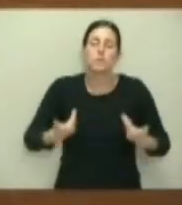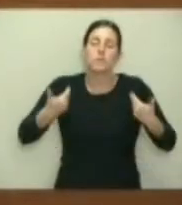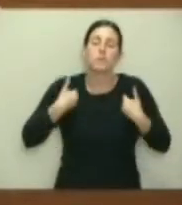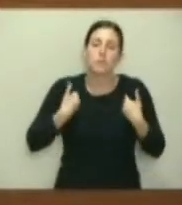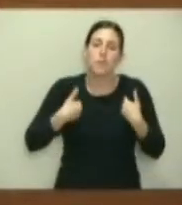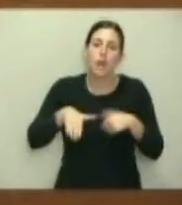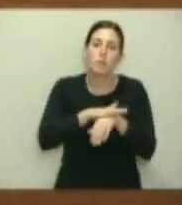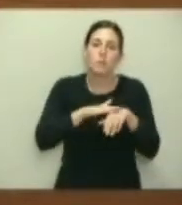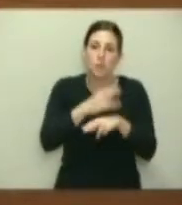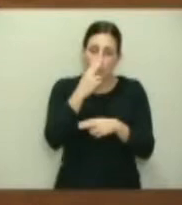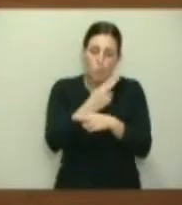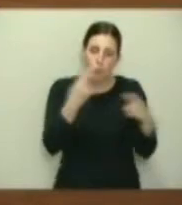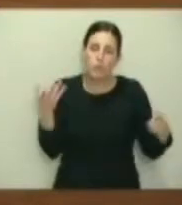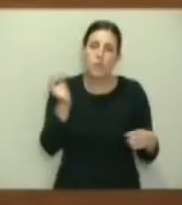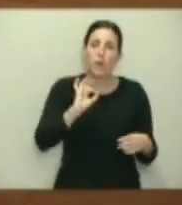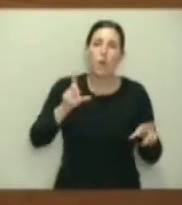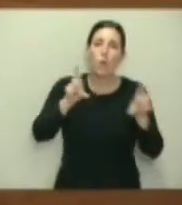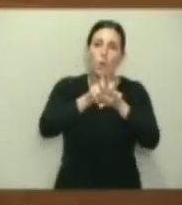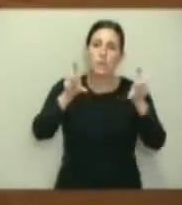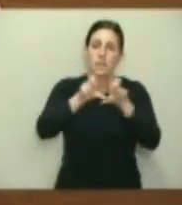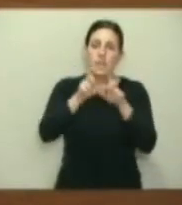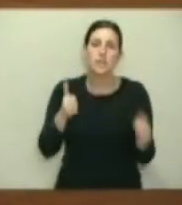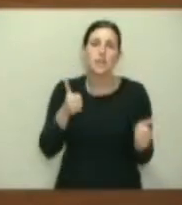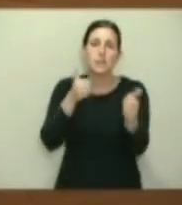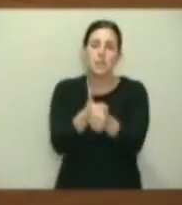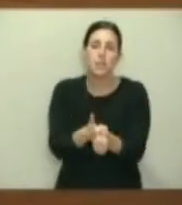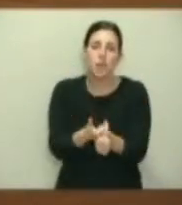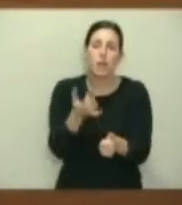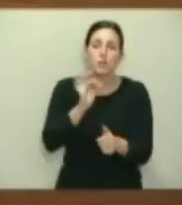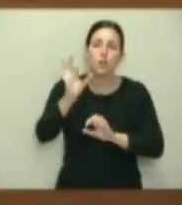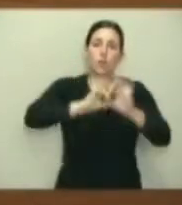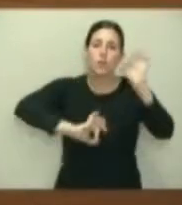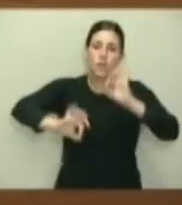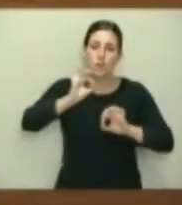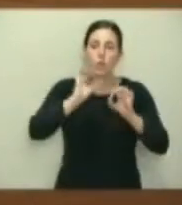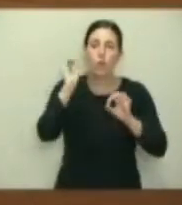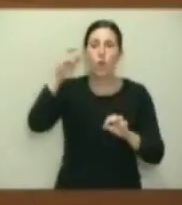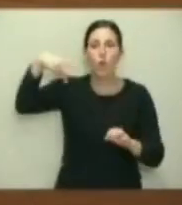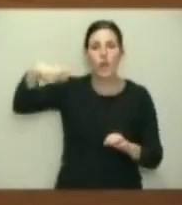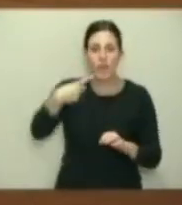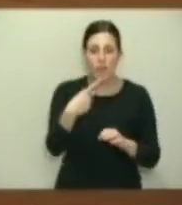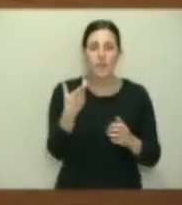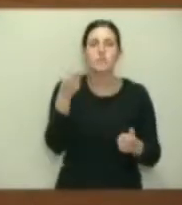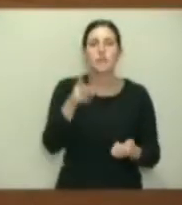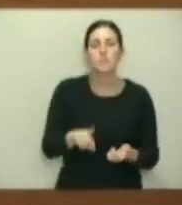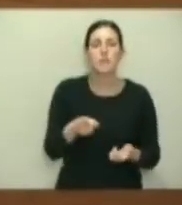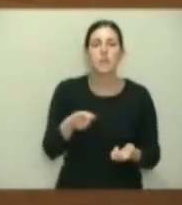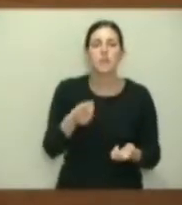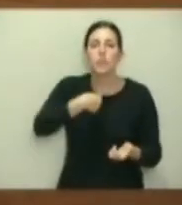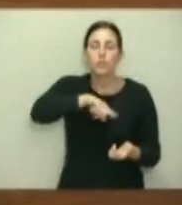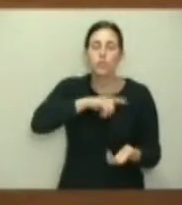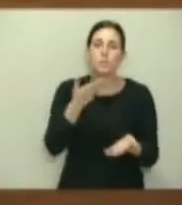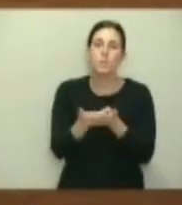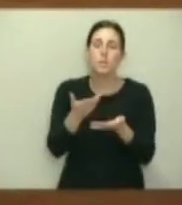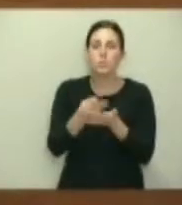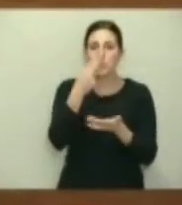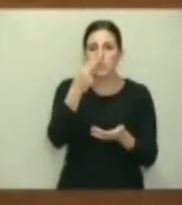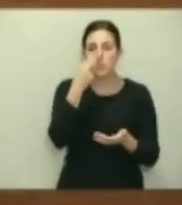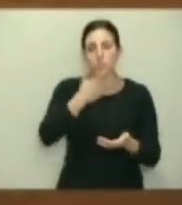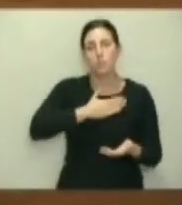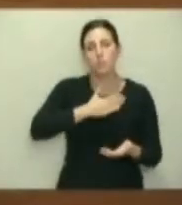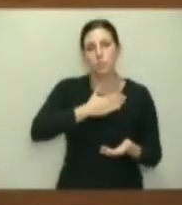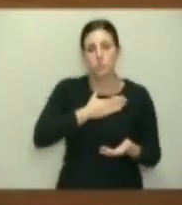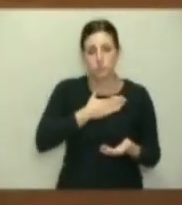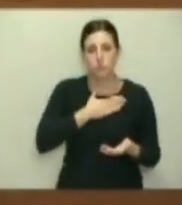por las entidades asistenciales, las organizaciones no gubernamentales. Lo que pedíamos, y ese era el interés que tenía